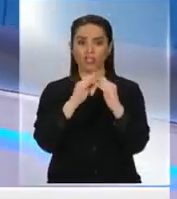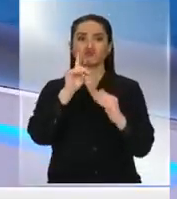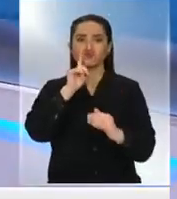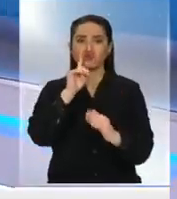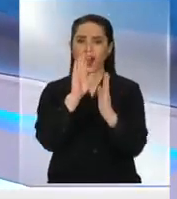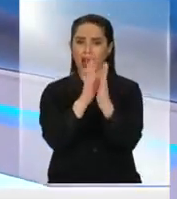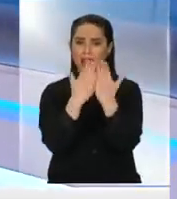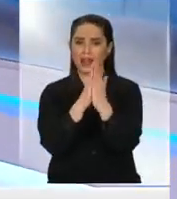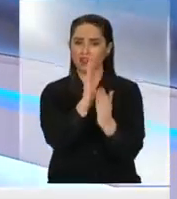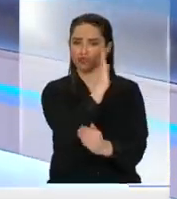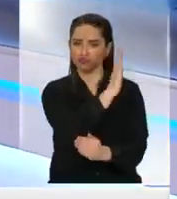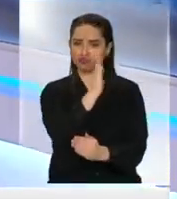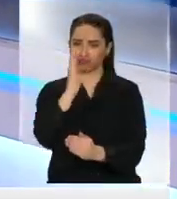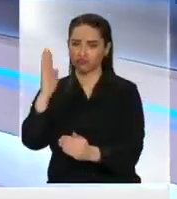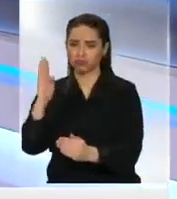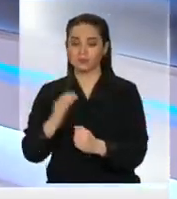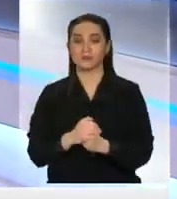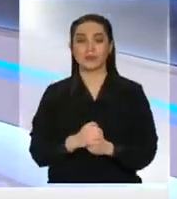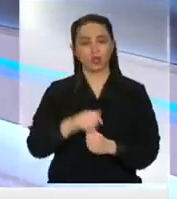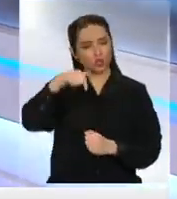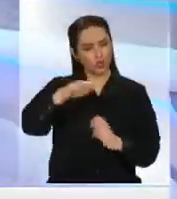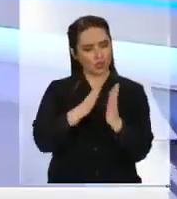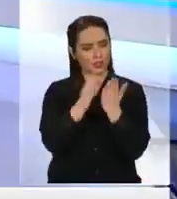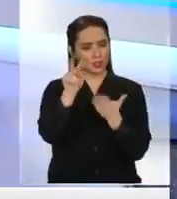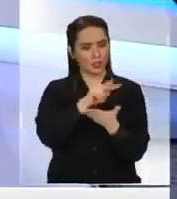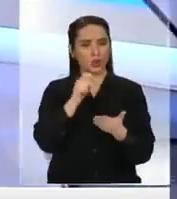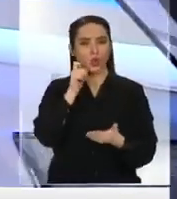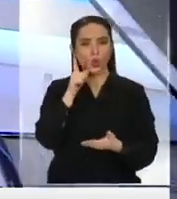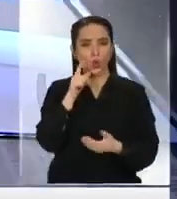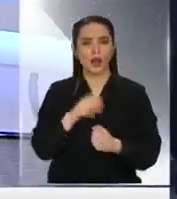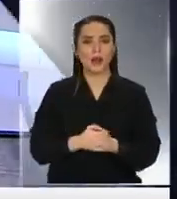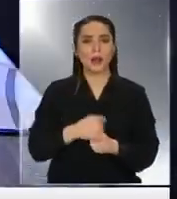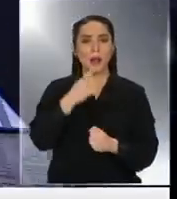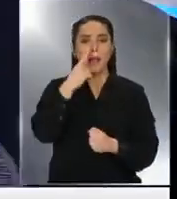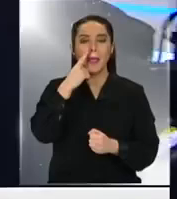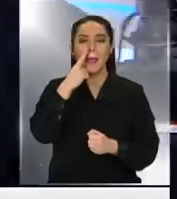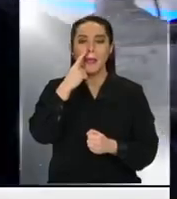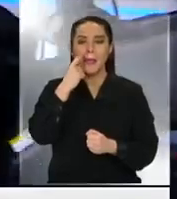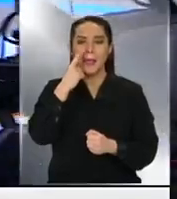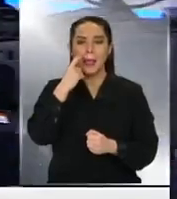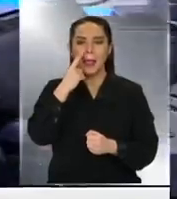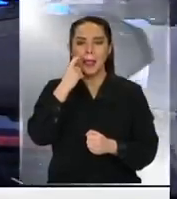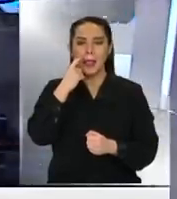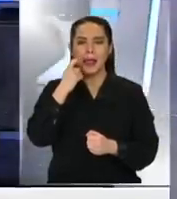hoy día? Hoy día, El patriarcado, el salario. Ya.